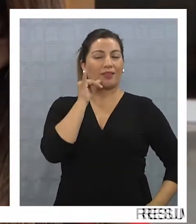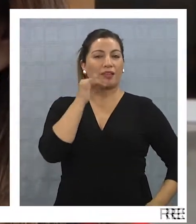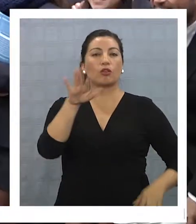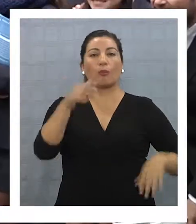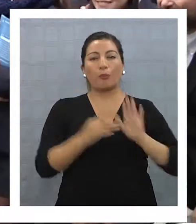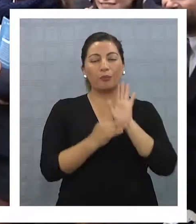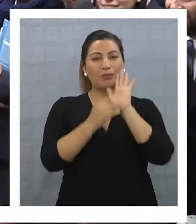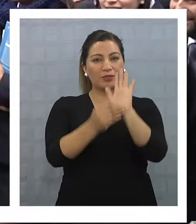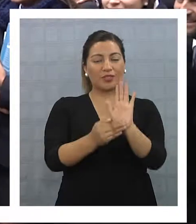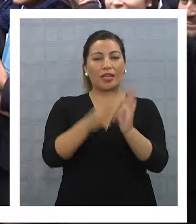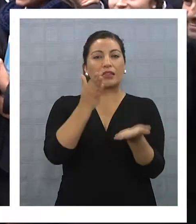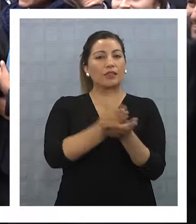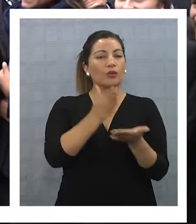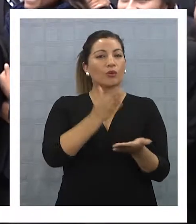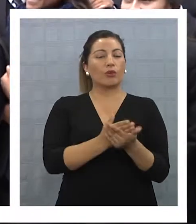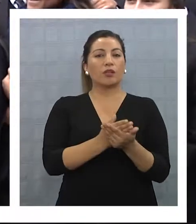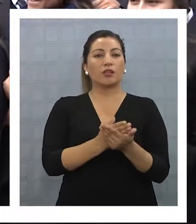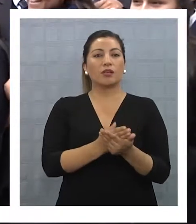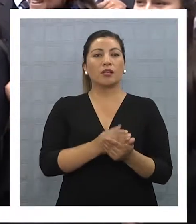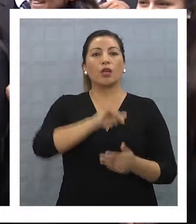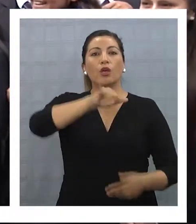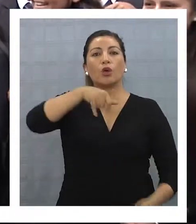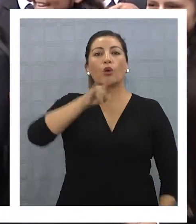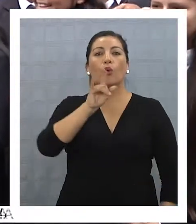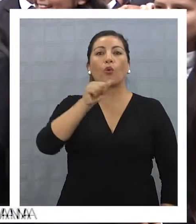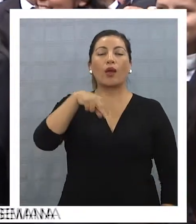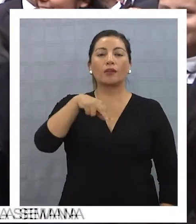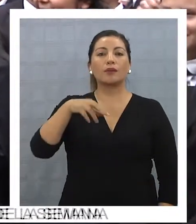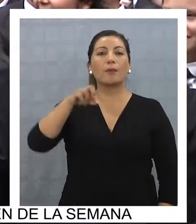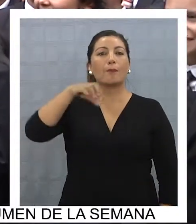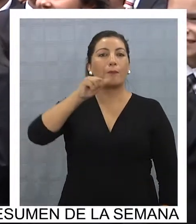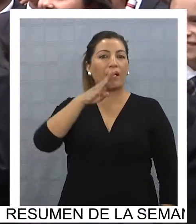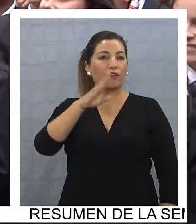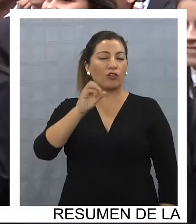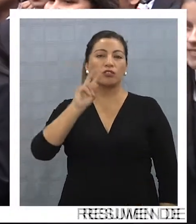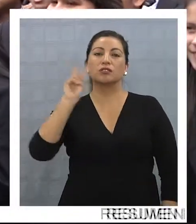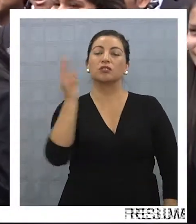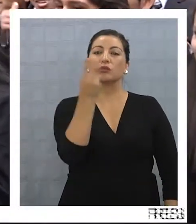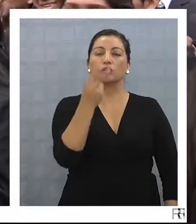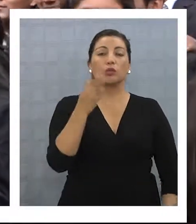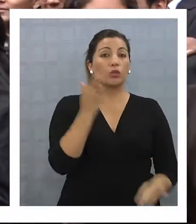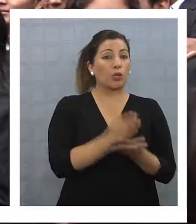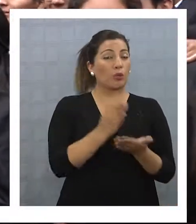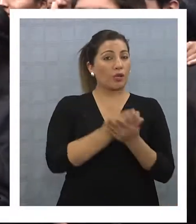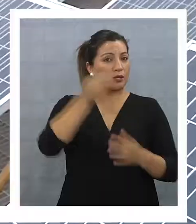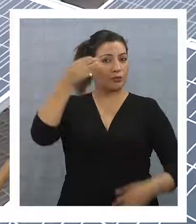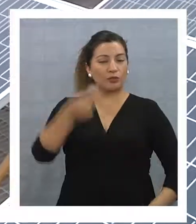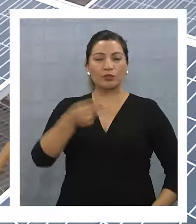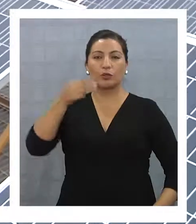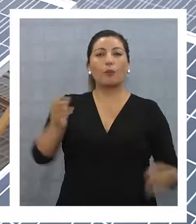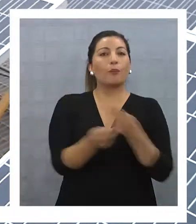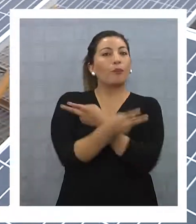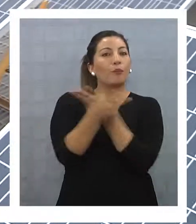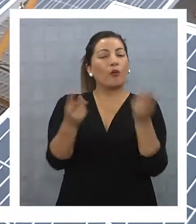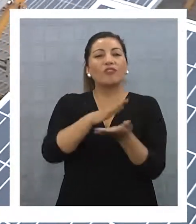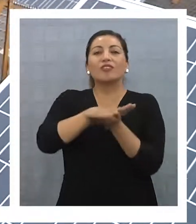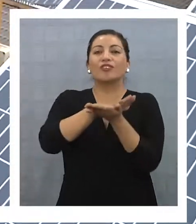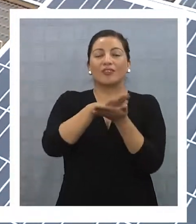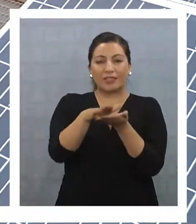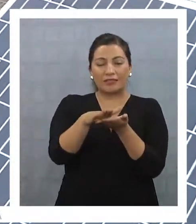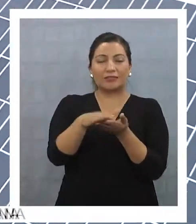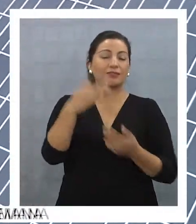este colegio, Juan Pablo II, porque se trata de un colegio municipal, un colegio público,